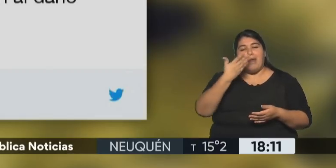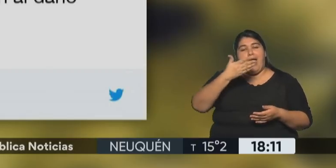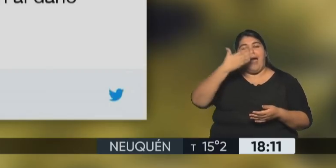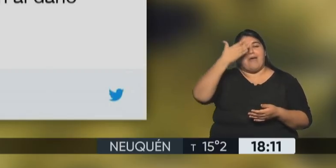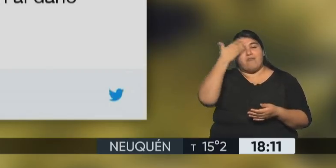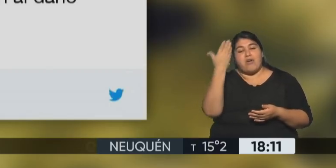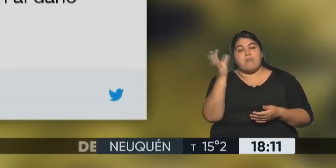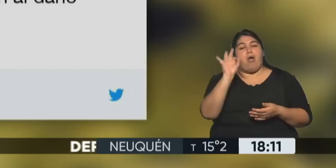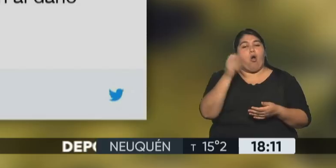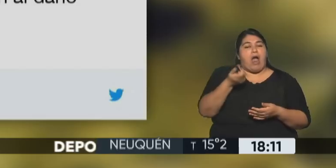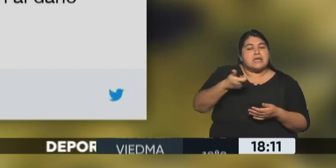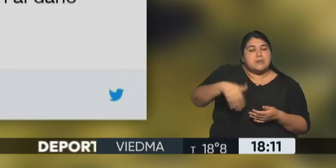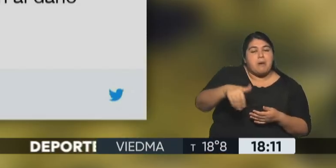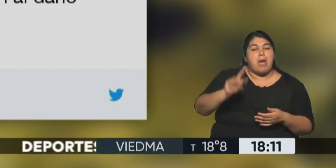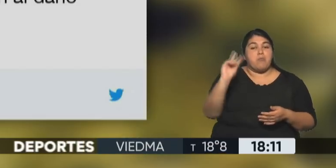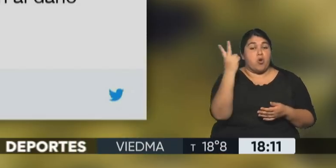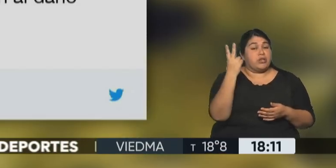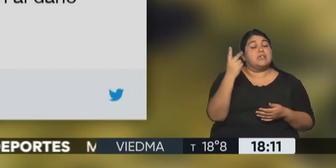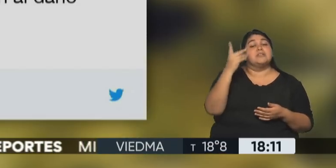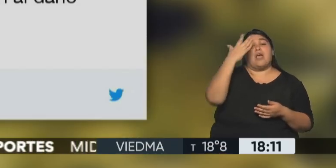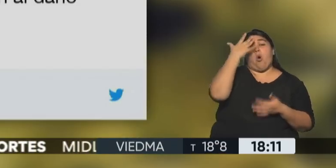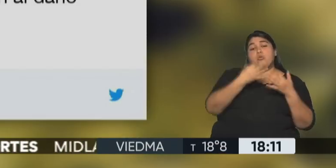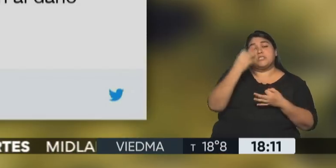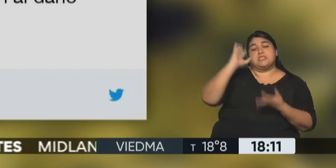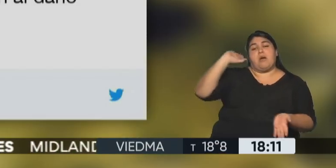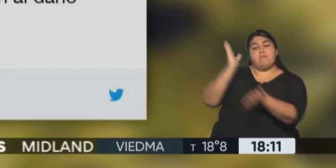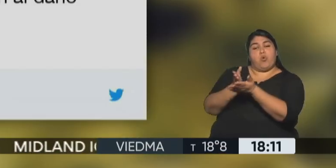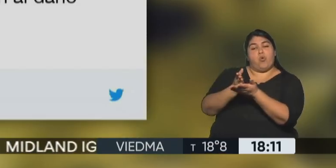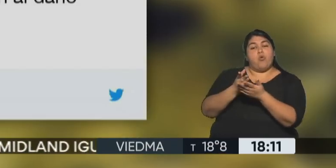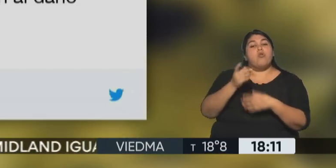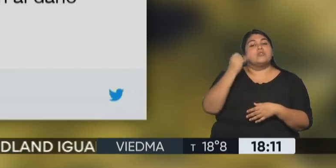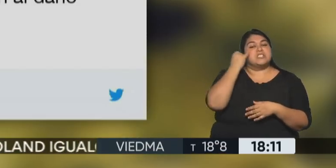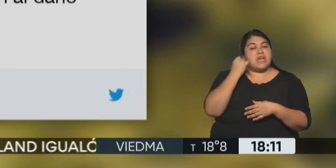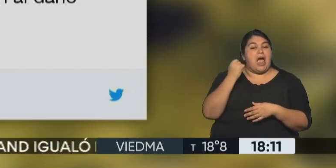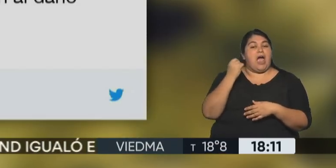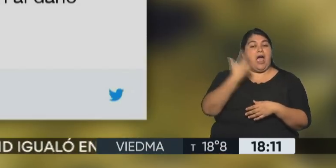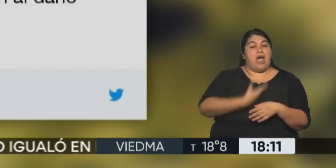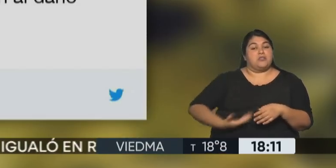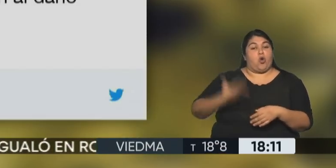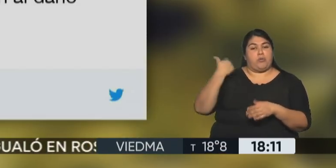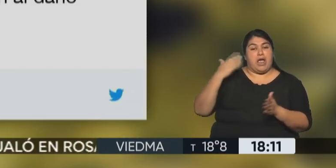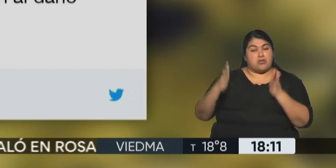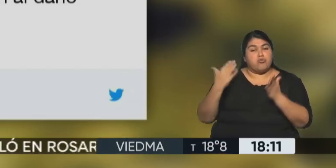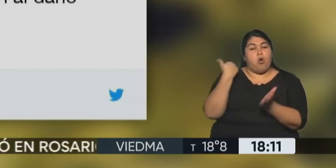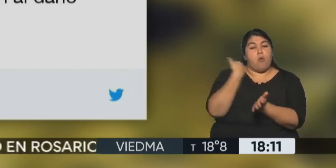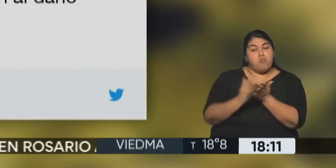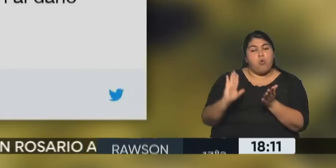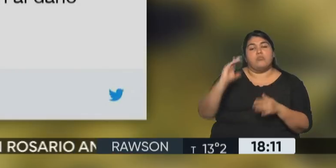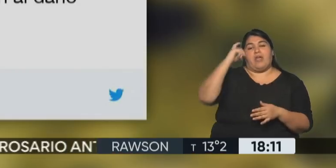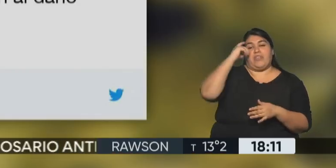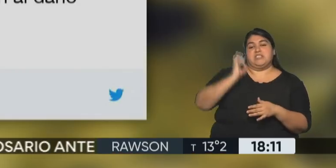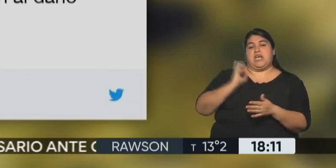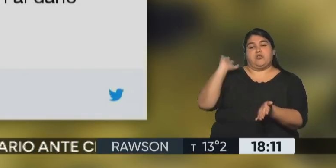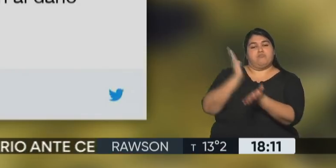morir, la justicia sentenció a Áñez y sus cómplices que asaltaron el poder con un golpe de Estado. Cuando 10 años de